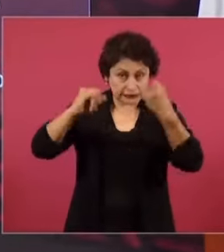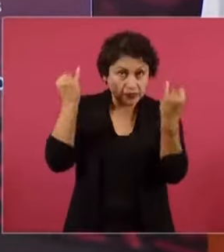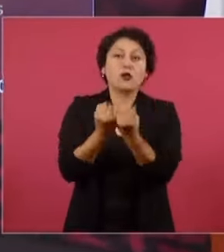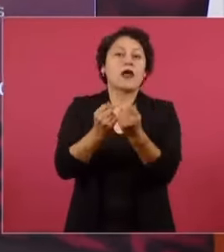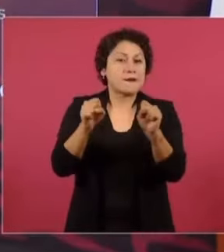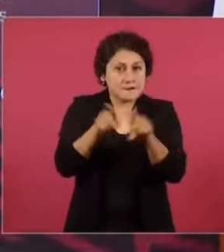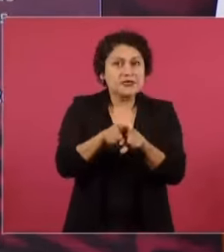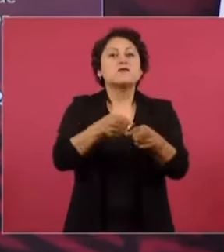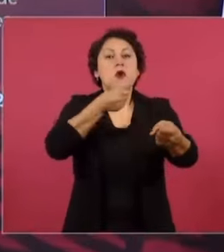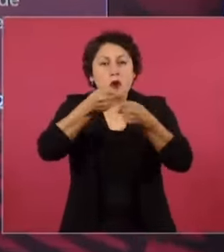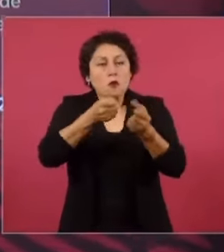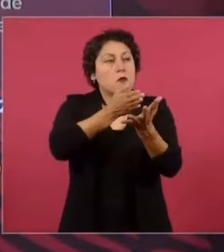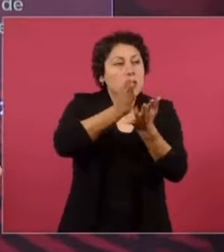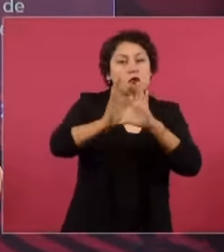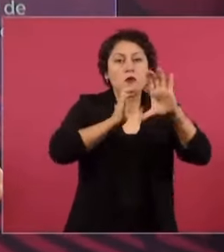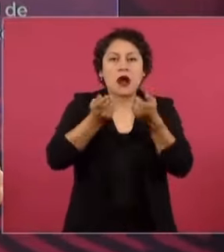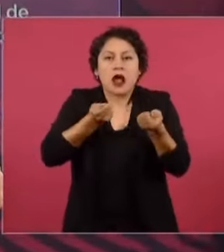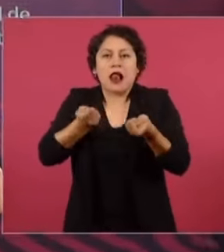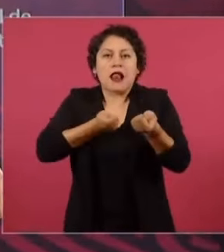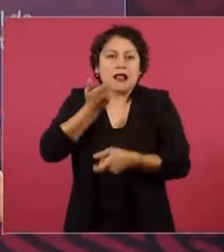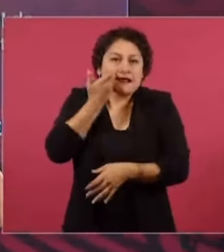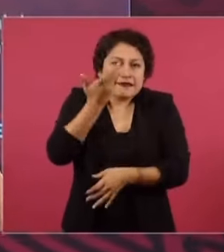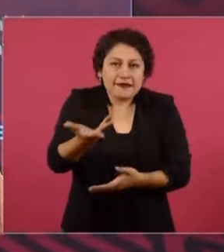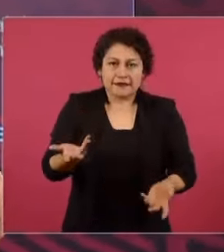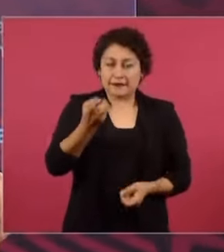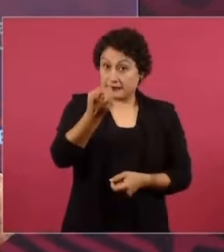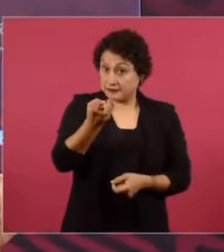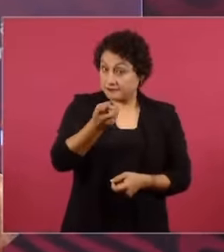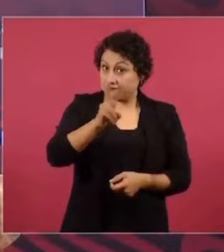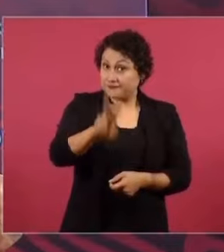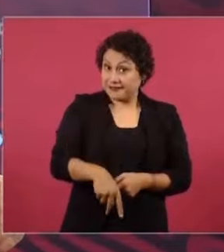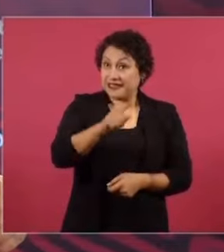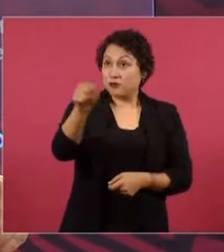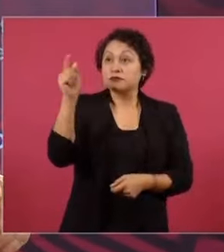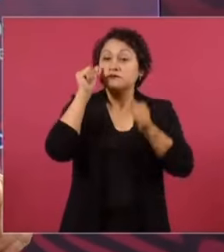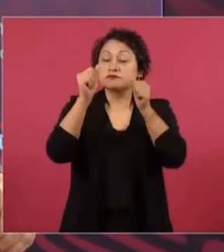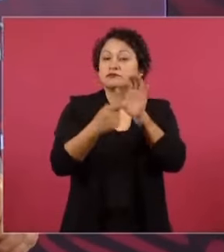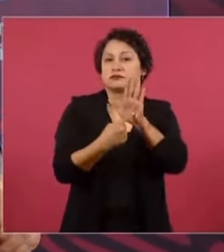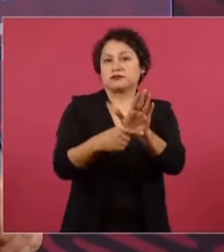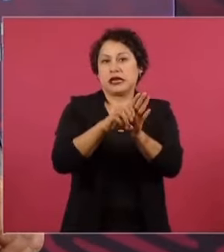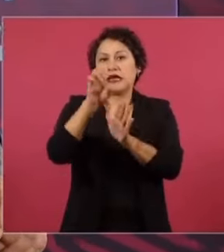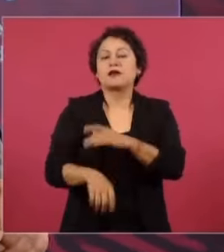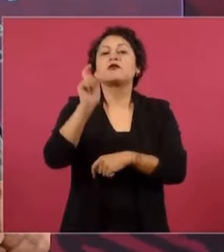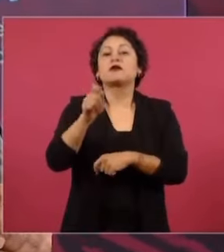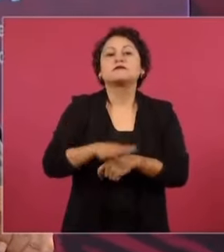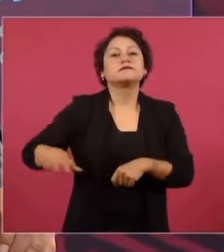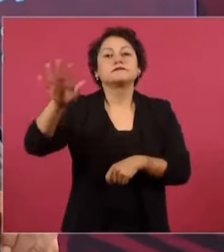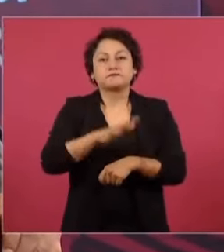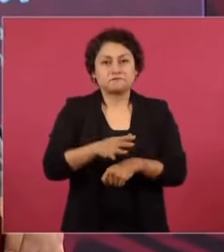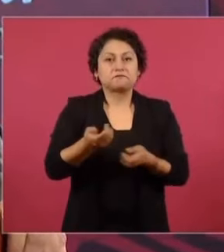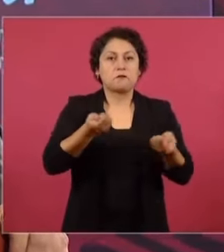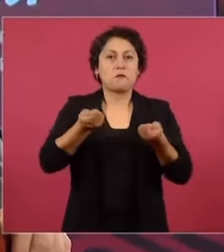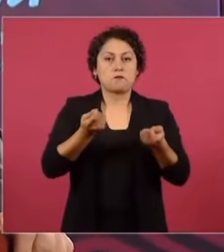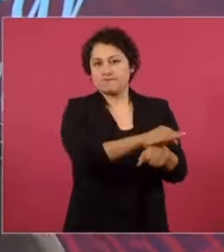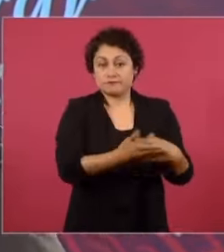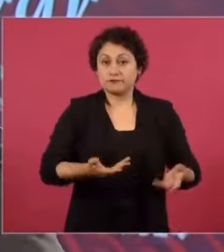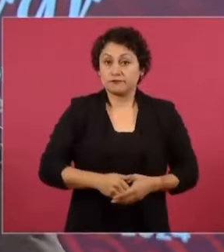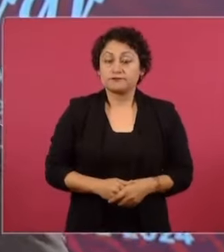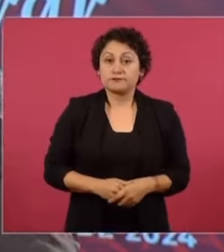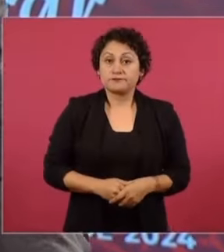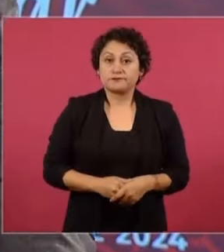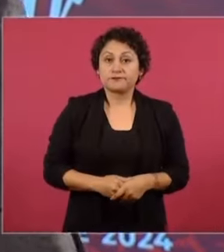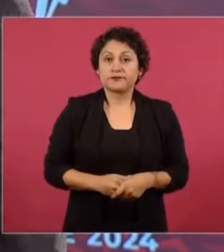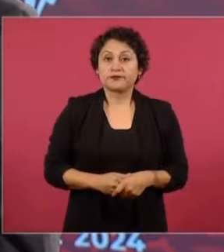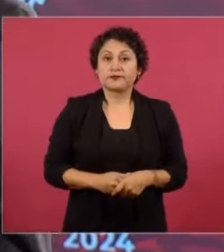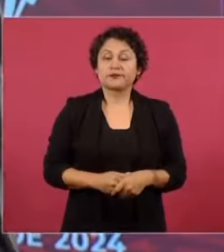de cómo se ejerce el poder para beneficio de minorías. Por